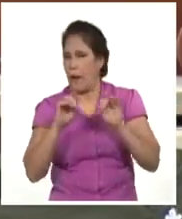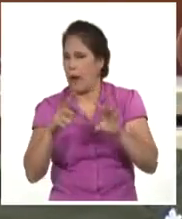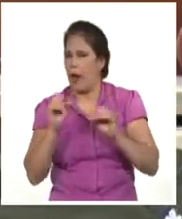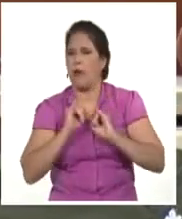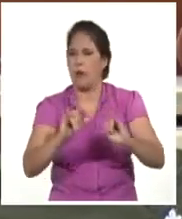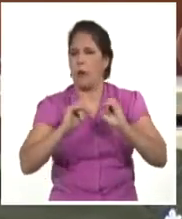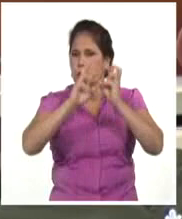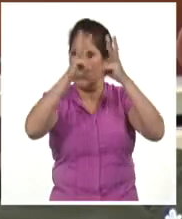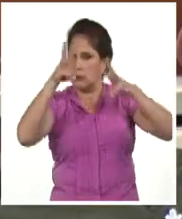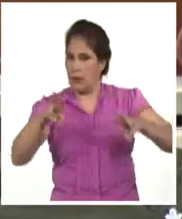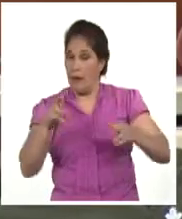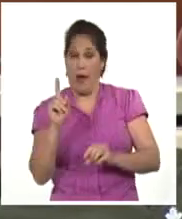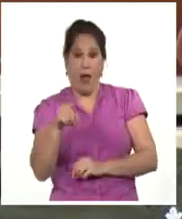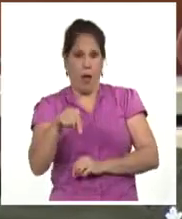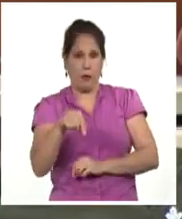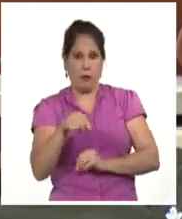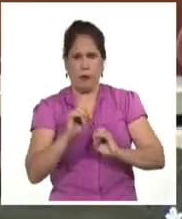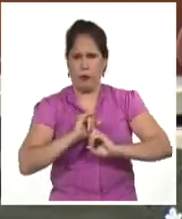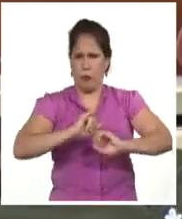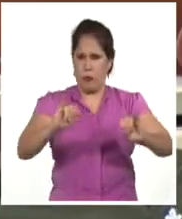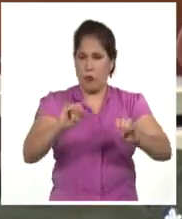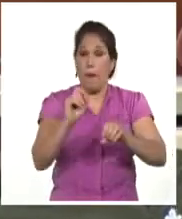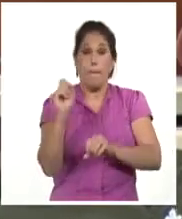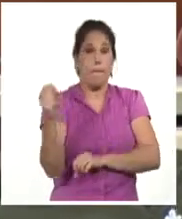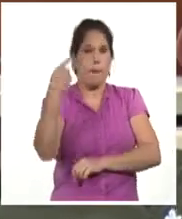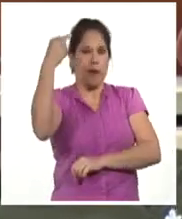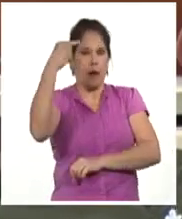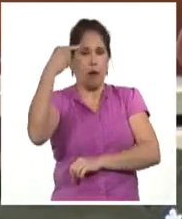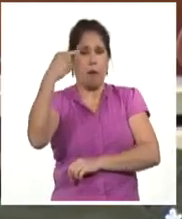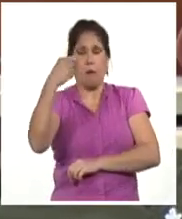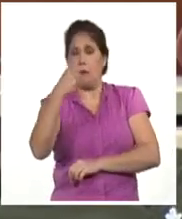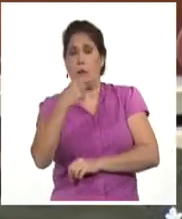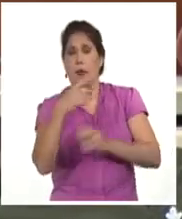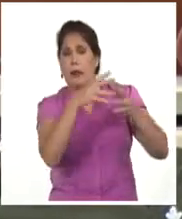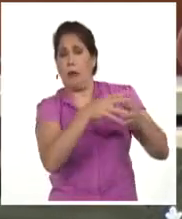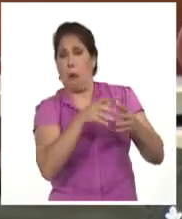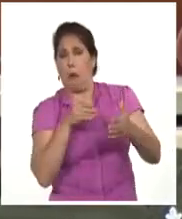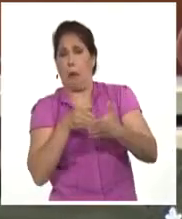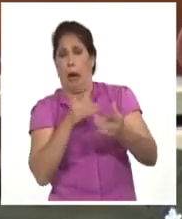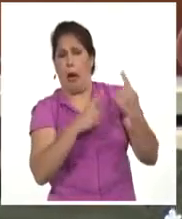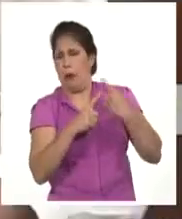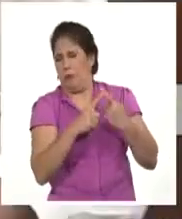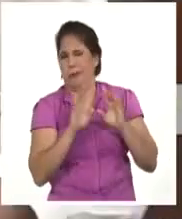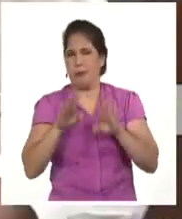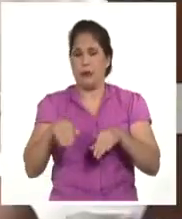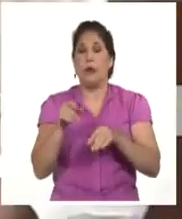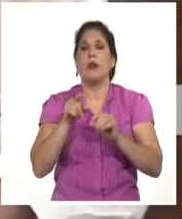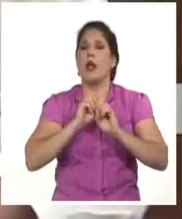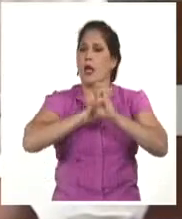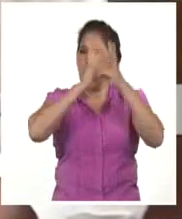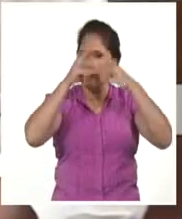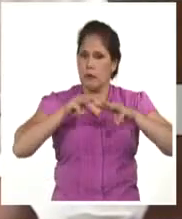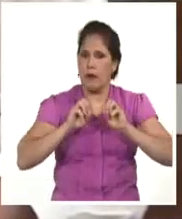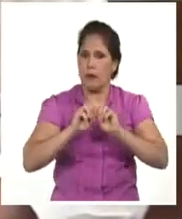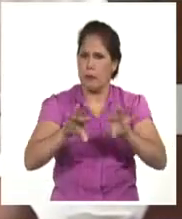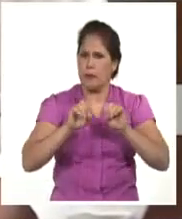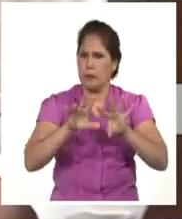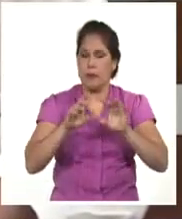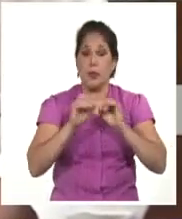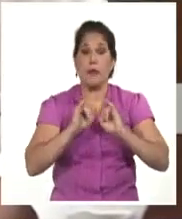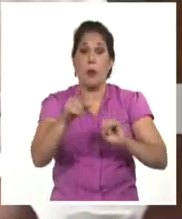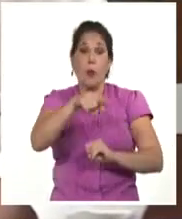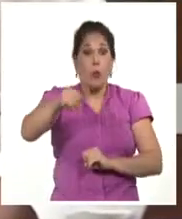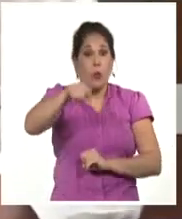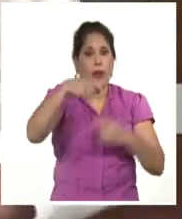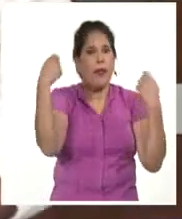que tener la inmediatez y esto es una responsabilidad de los que estamos aquí y de los que tenemos en cada uno de los territorios. Los invito a